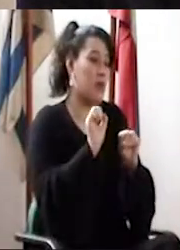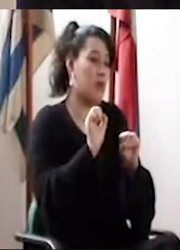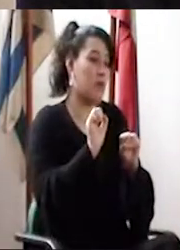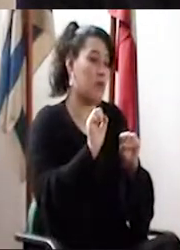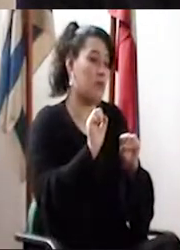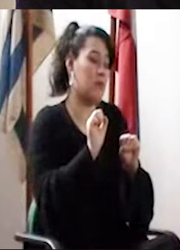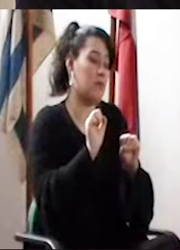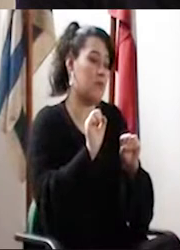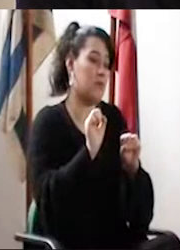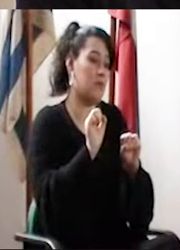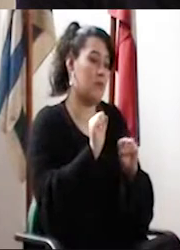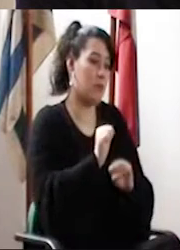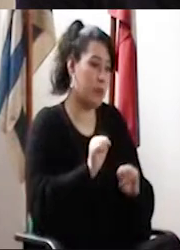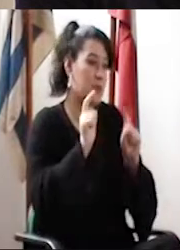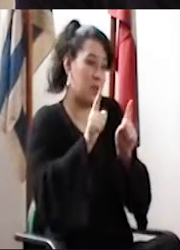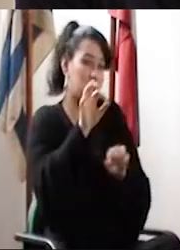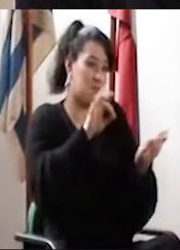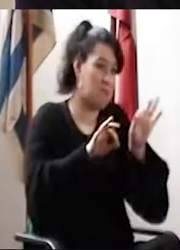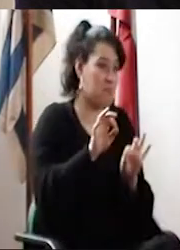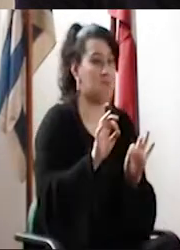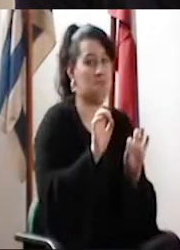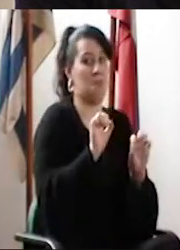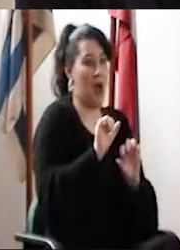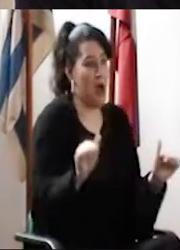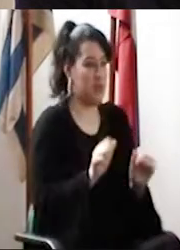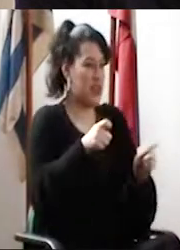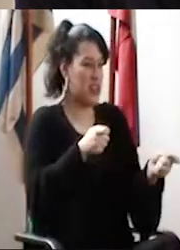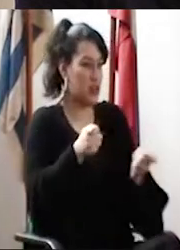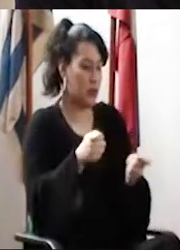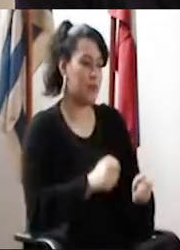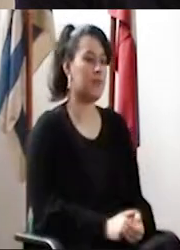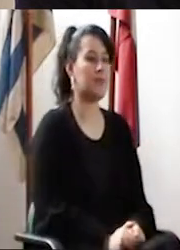es una función que también se hace.